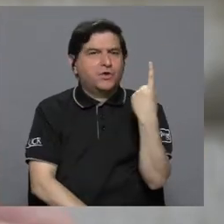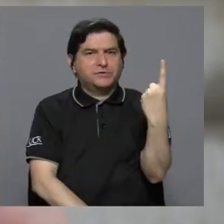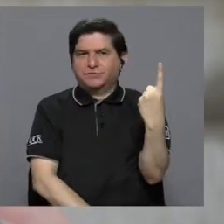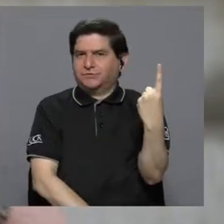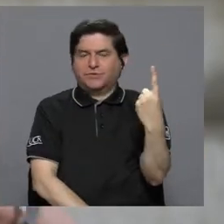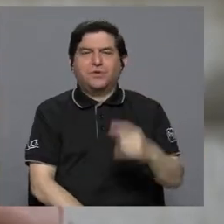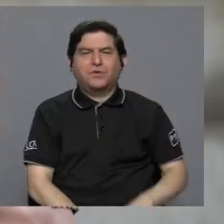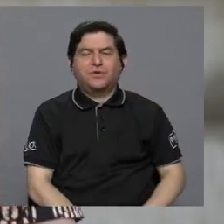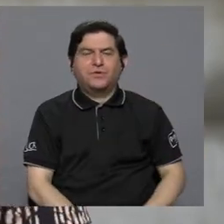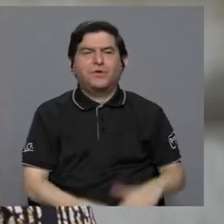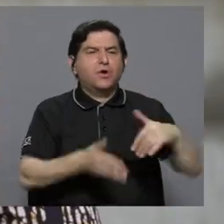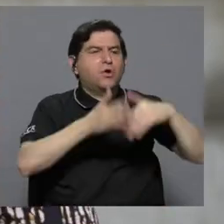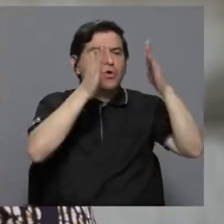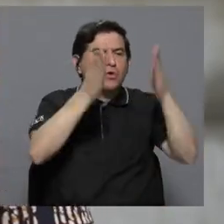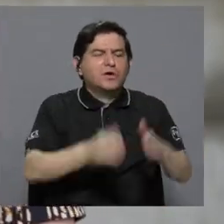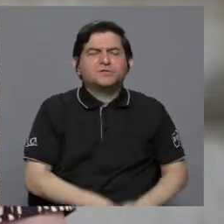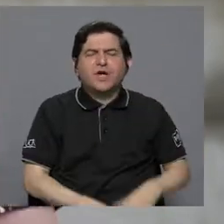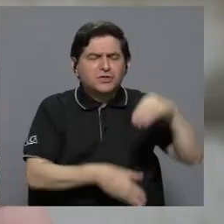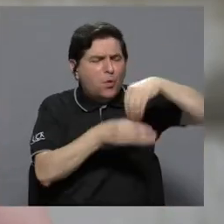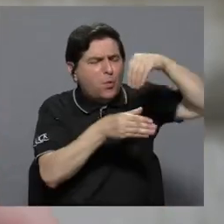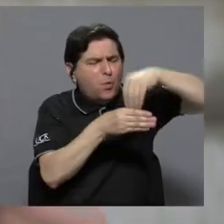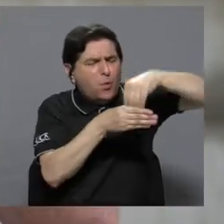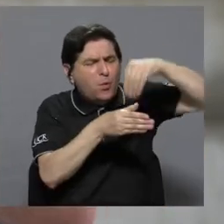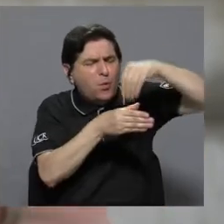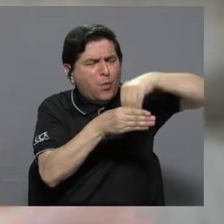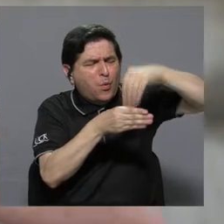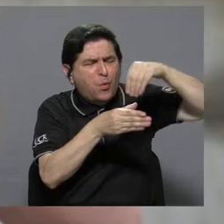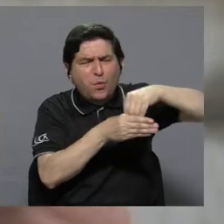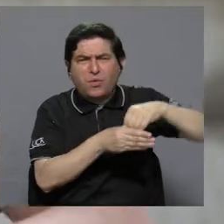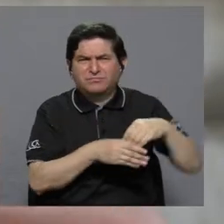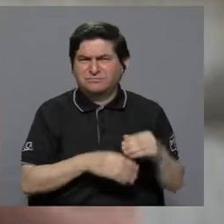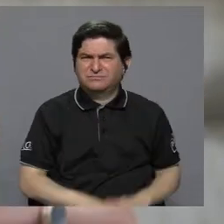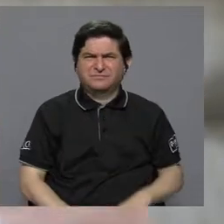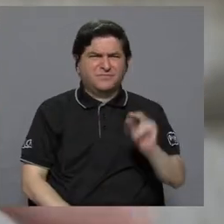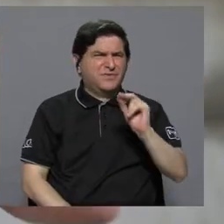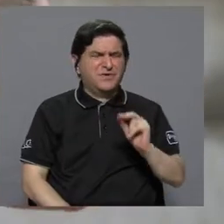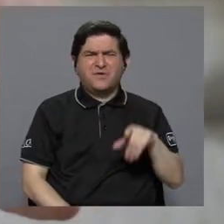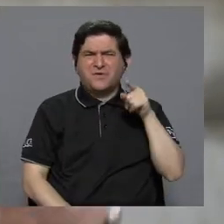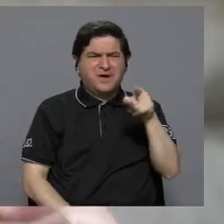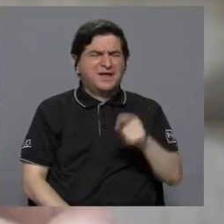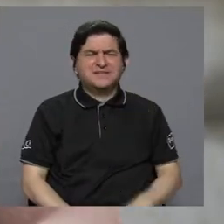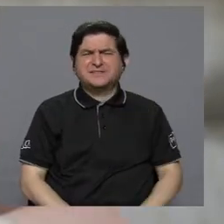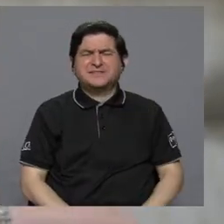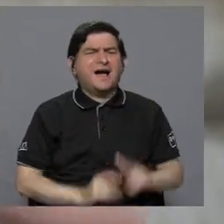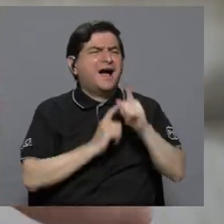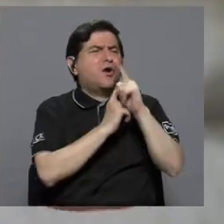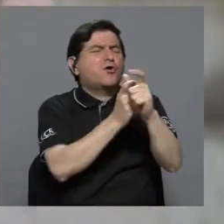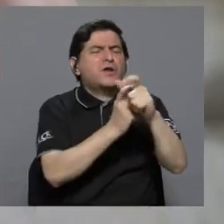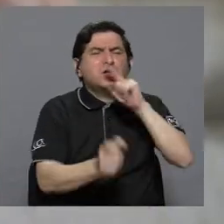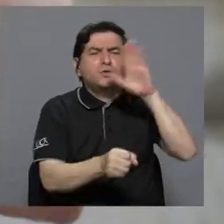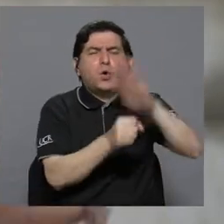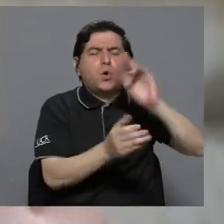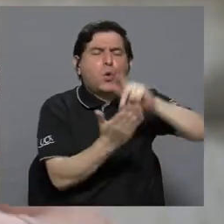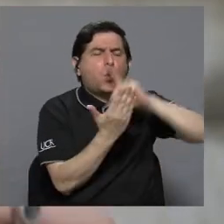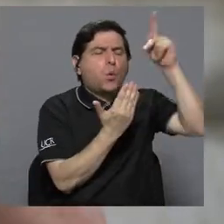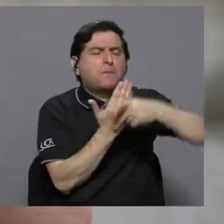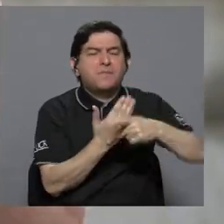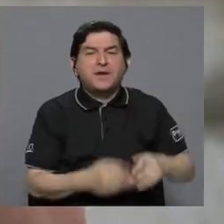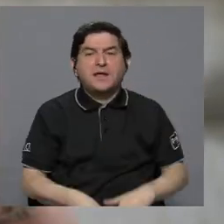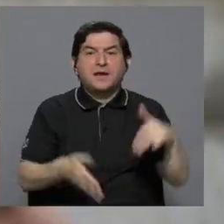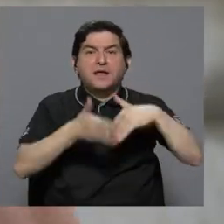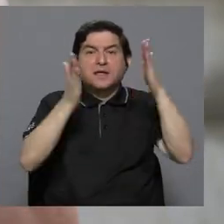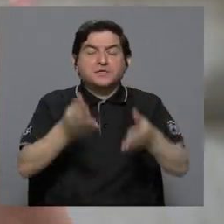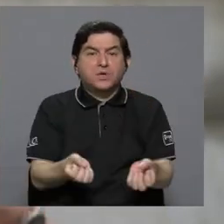llenar a nuestros estudiantes de contenidos, no es esa carrera por cumplir el programa y llenar al